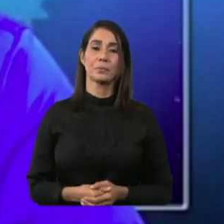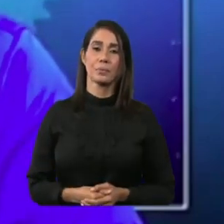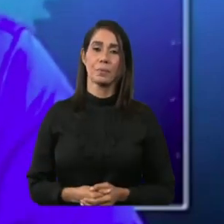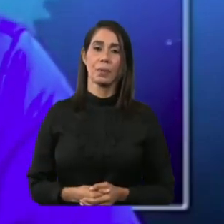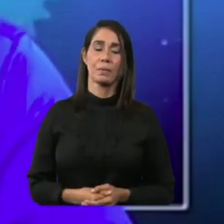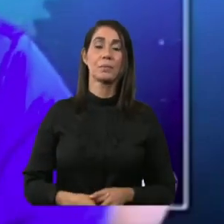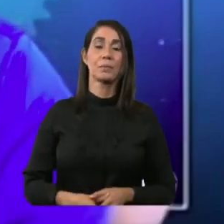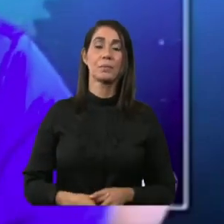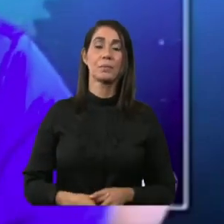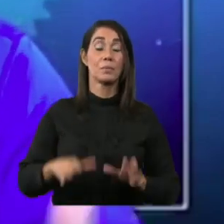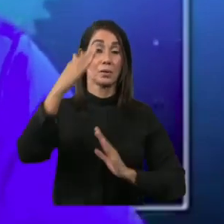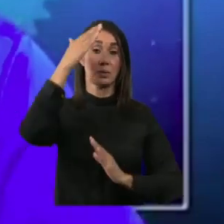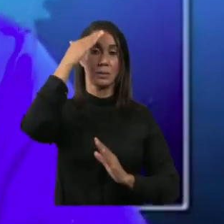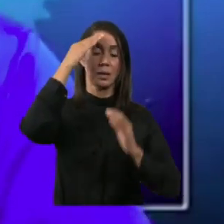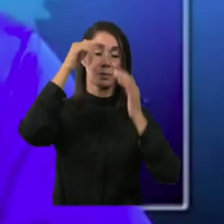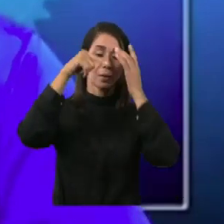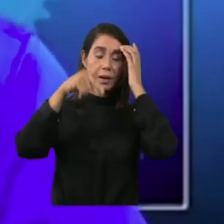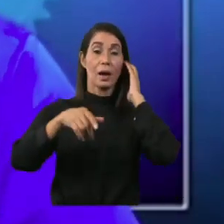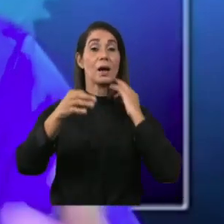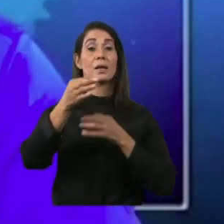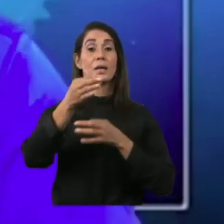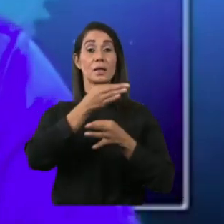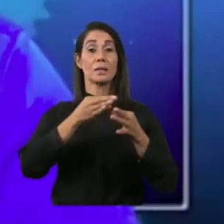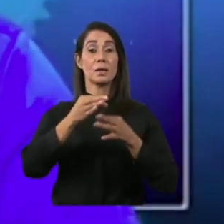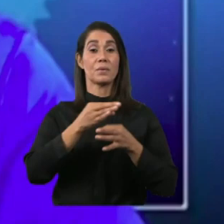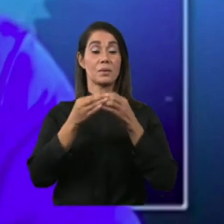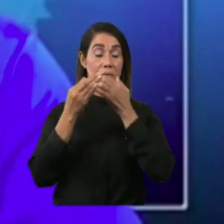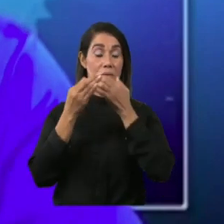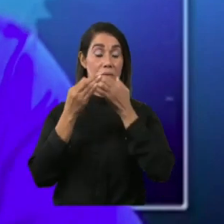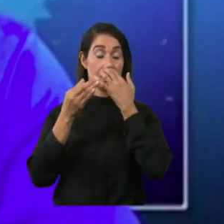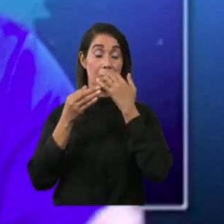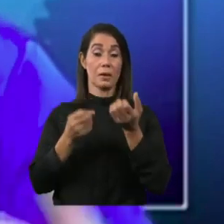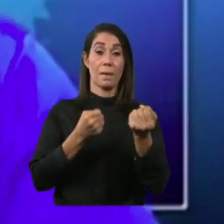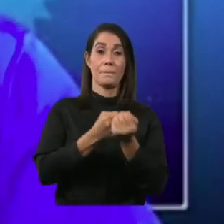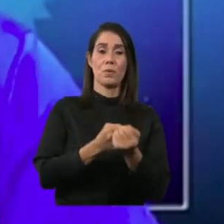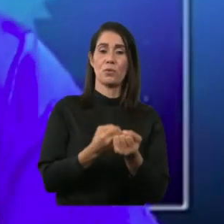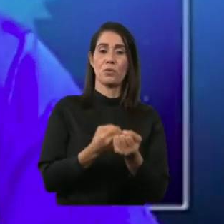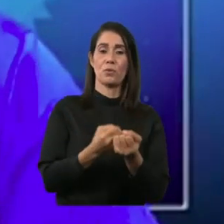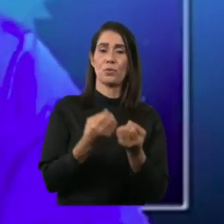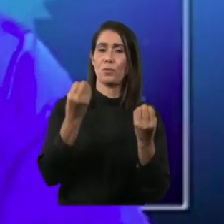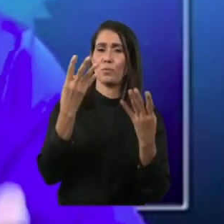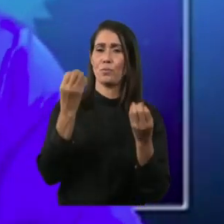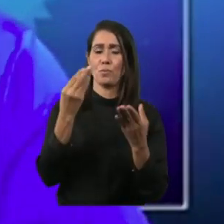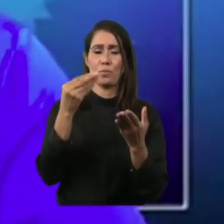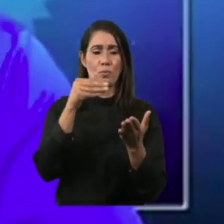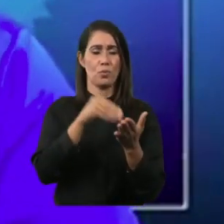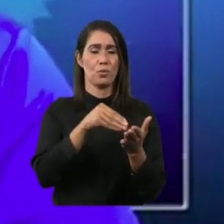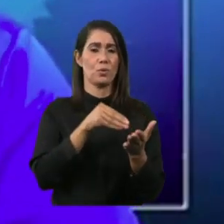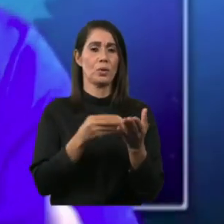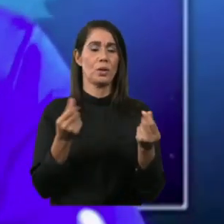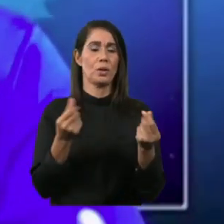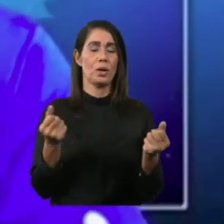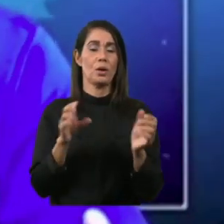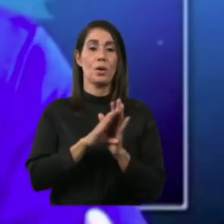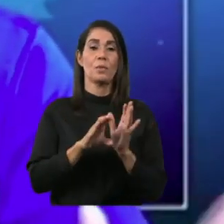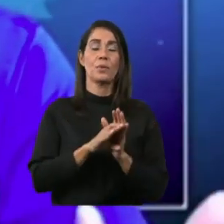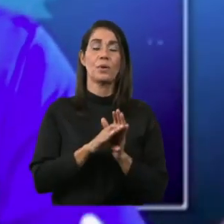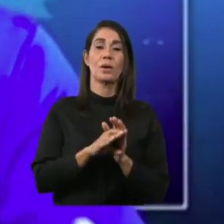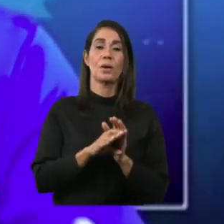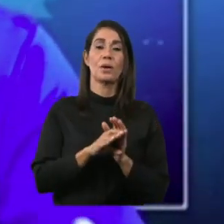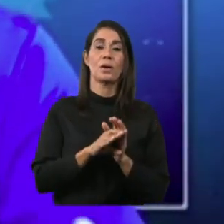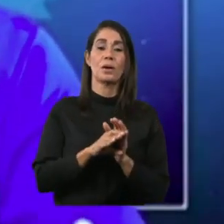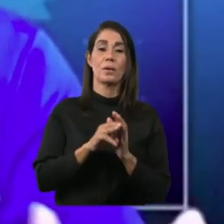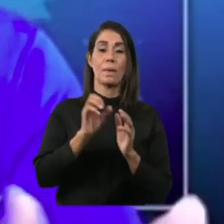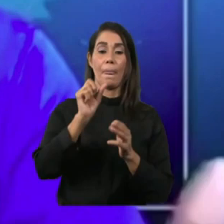tiene conocimiento de eso. Aquí a San Francisco de Macorís se han hecho aportes millonarios y también cantidad de insumos. Por ejemplo, el